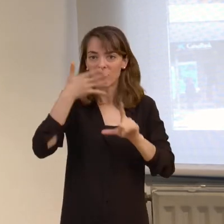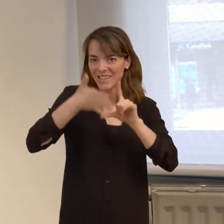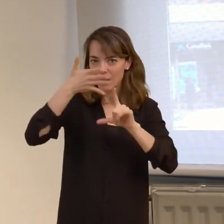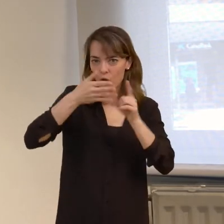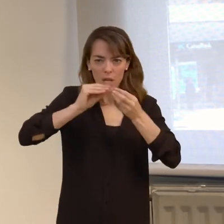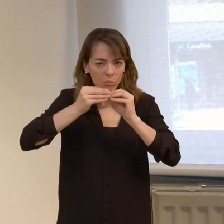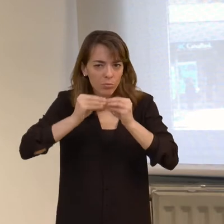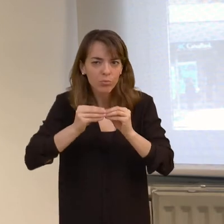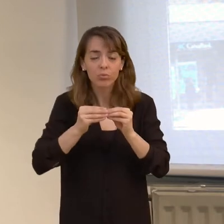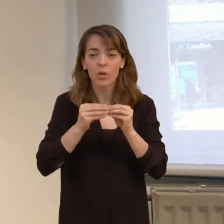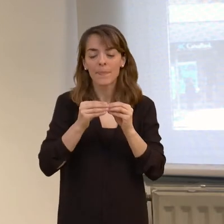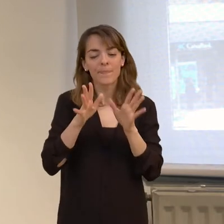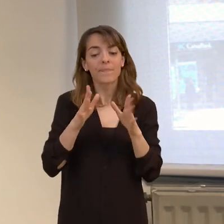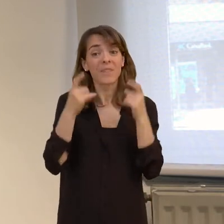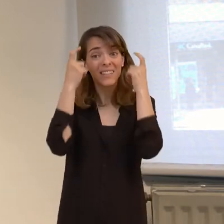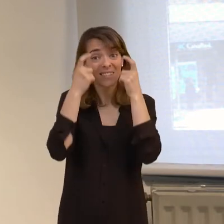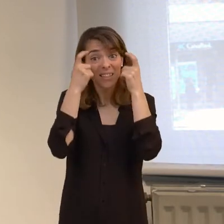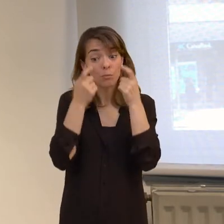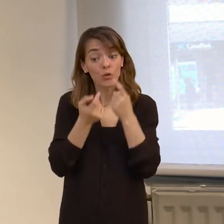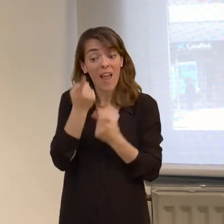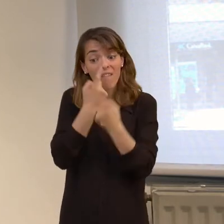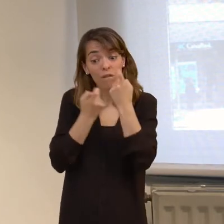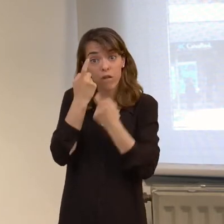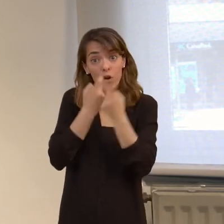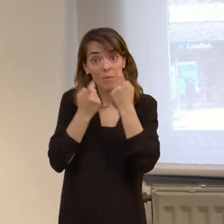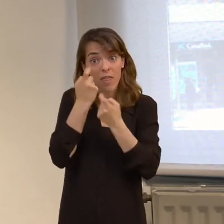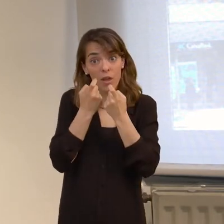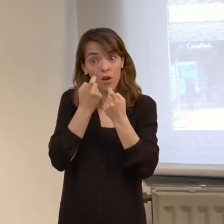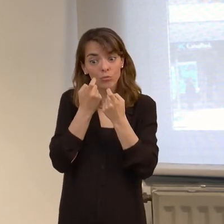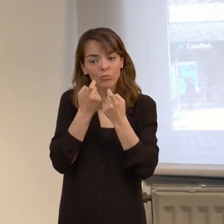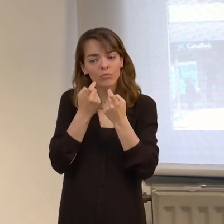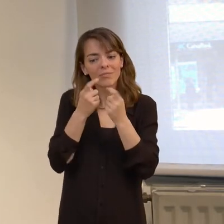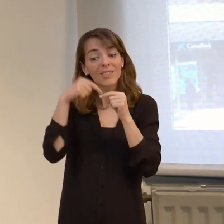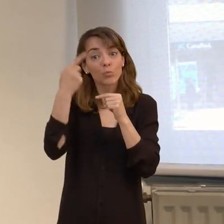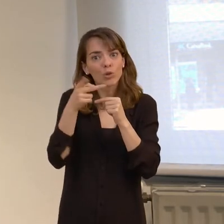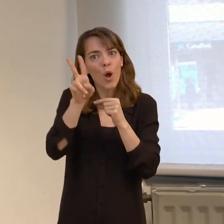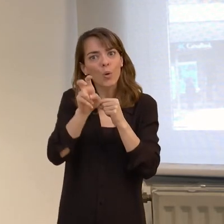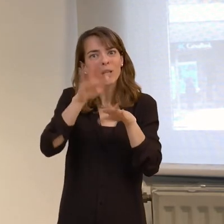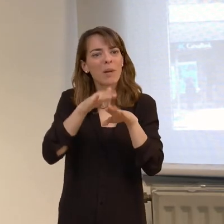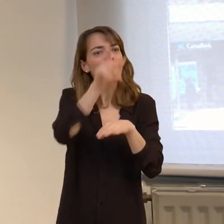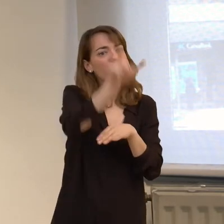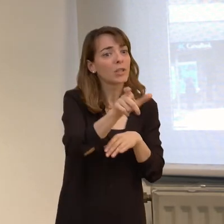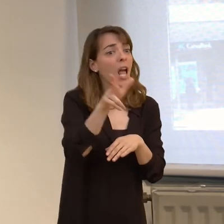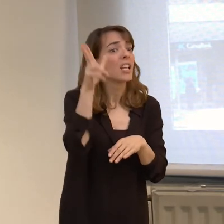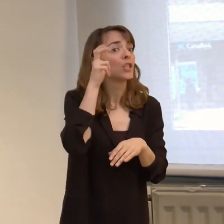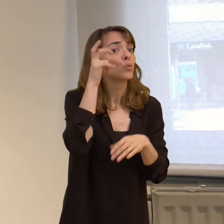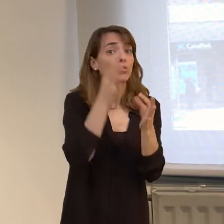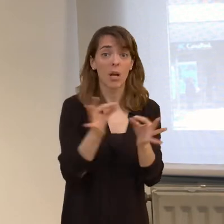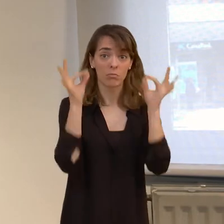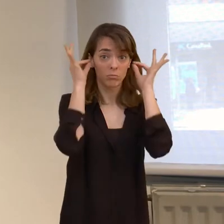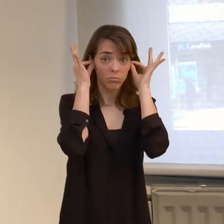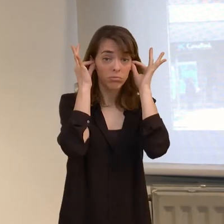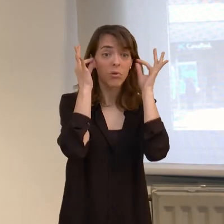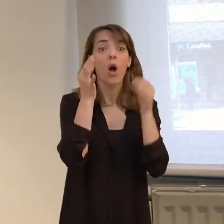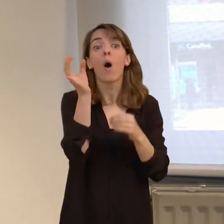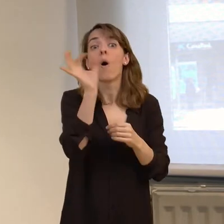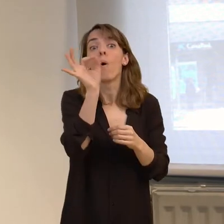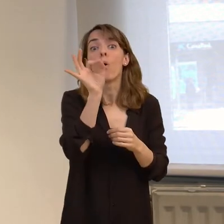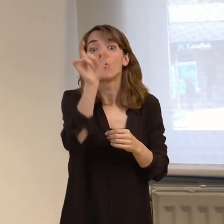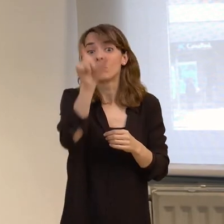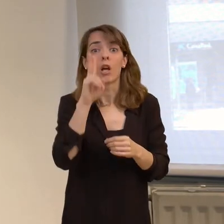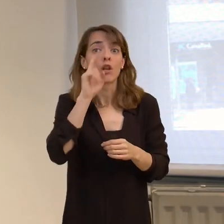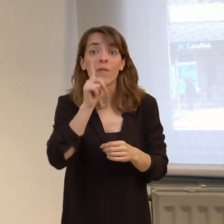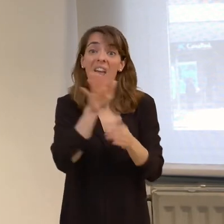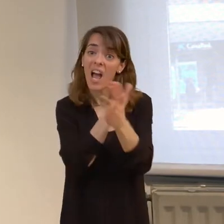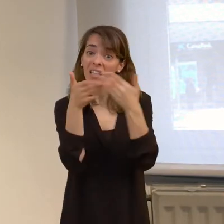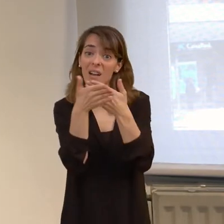procuramos que esa información sea útil para una persona que escucha a través de sus auriculares, una persona que no